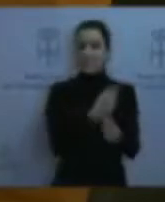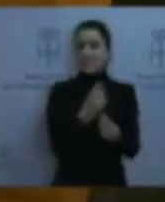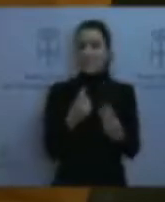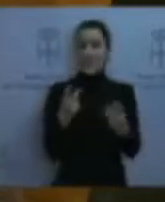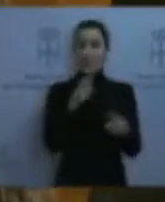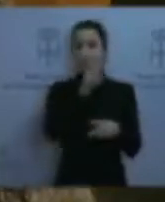¡Gracias! ¡Gracias!